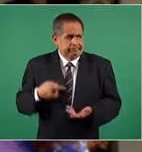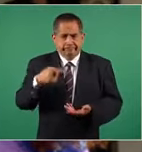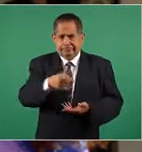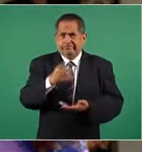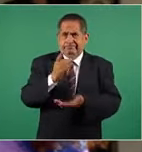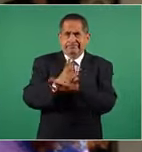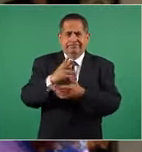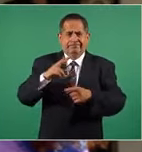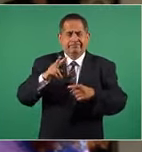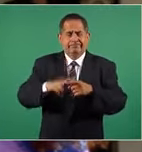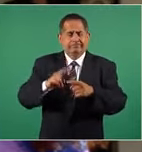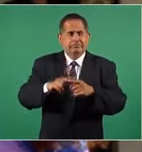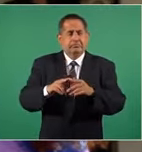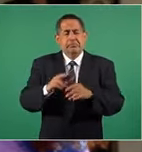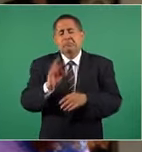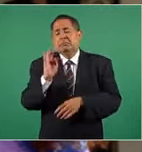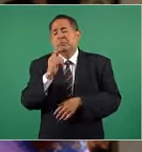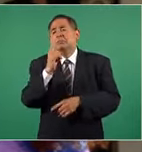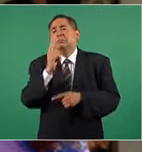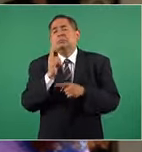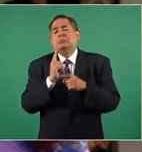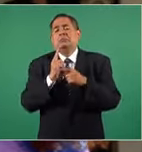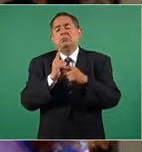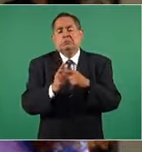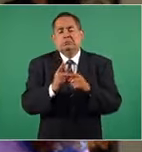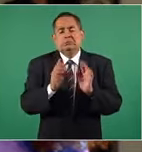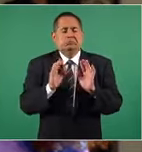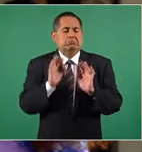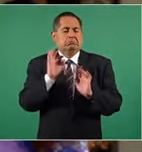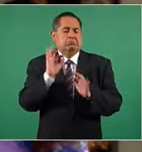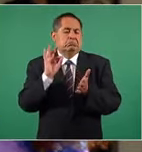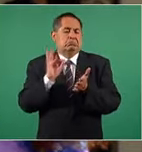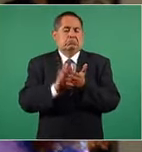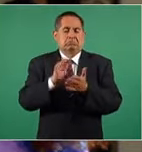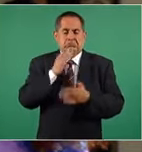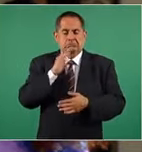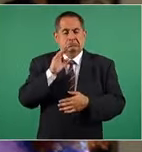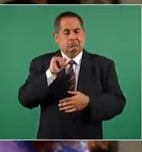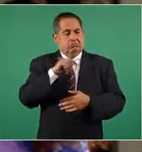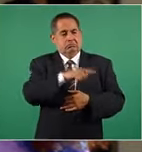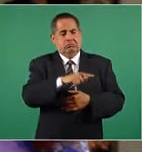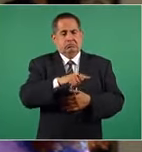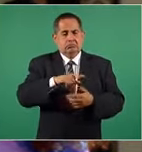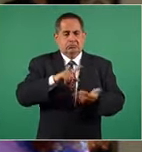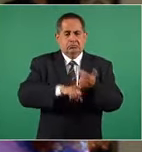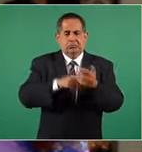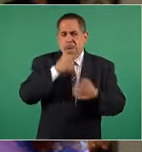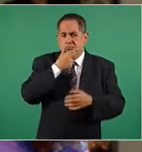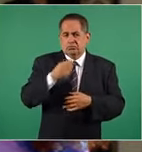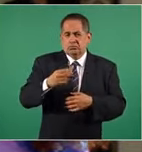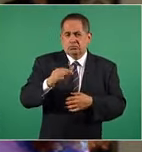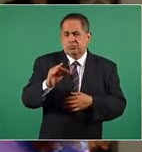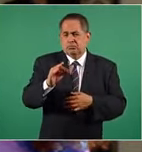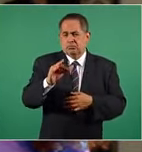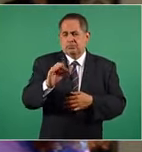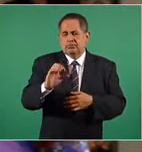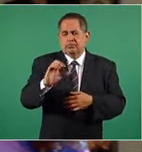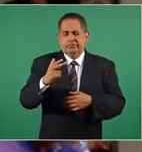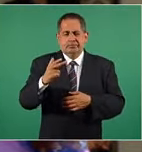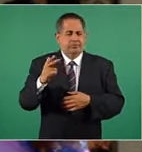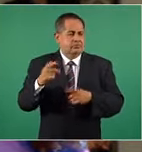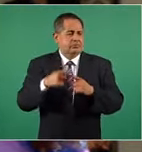único acto positivo que llevó a cabo el mal llamado carnicero de Michoacán Felipe Calderón